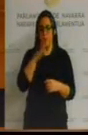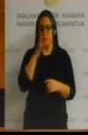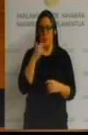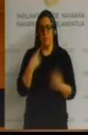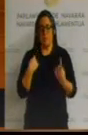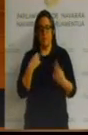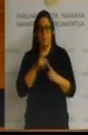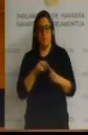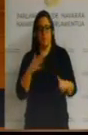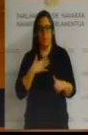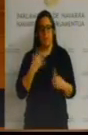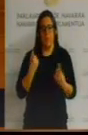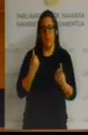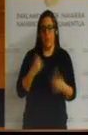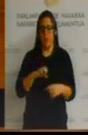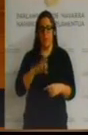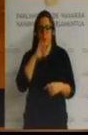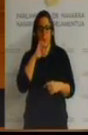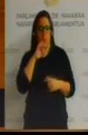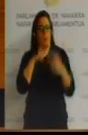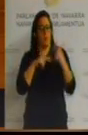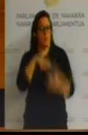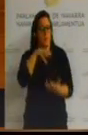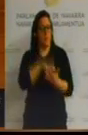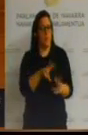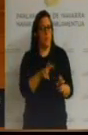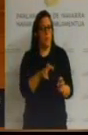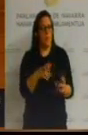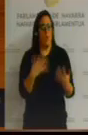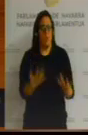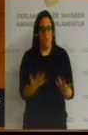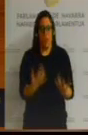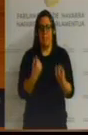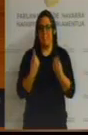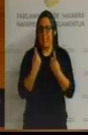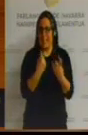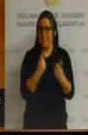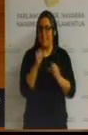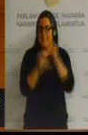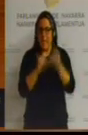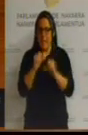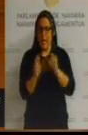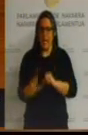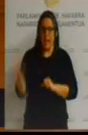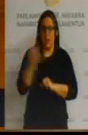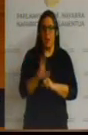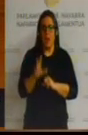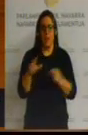necesidad de hacer un pabellón polioeportivo, habría ahora que introducir las necesidades de la Liga Nacional de Fútbol Sala.